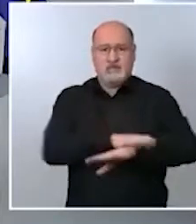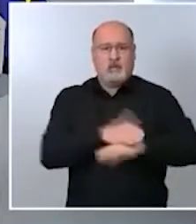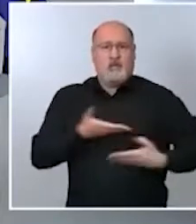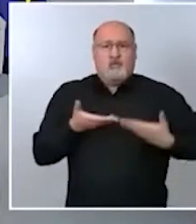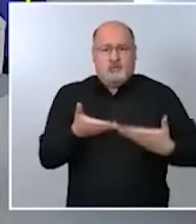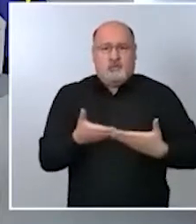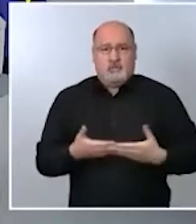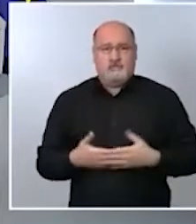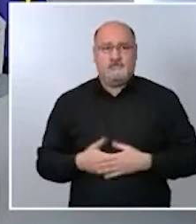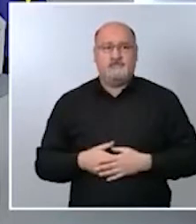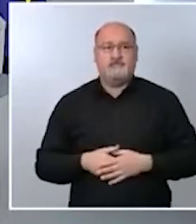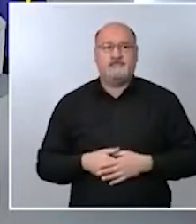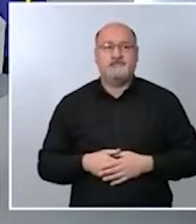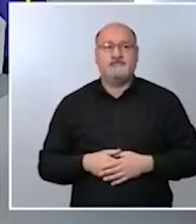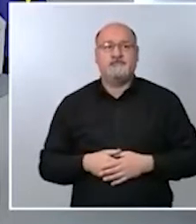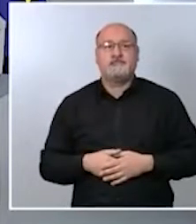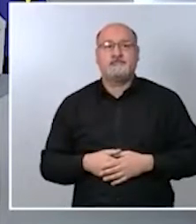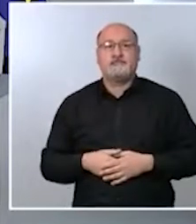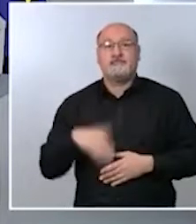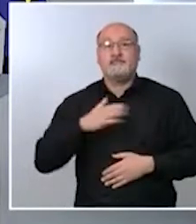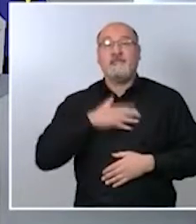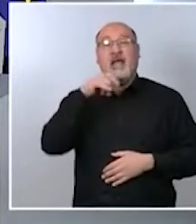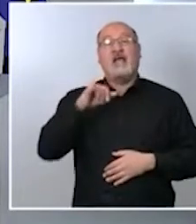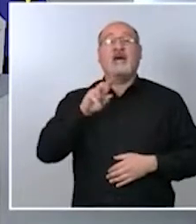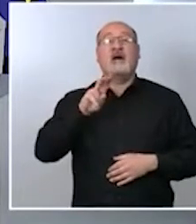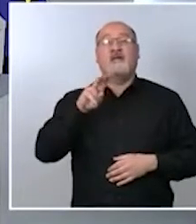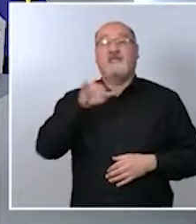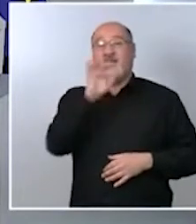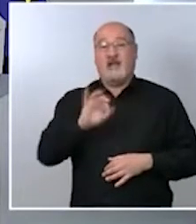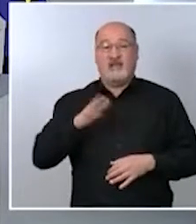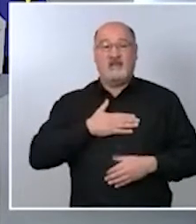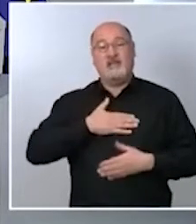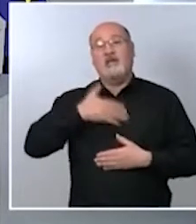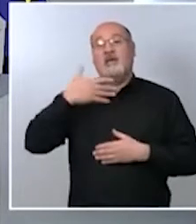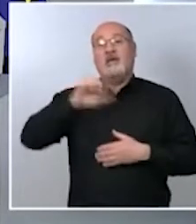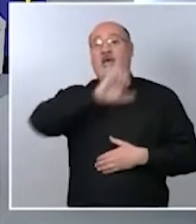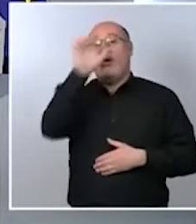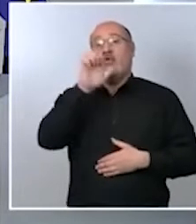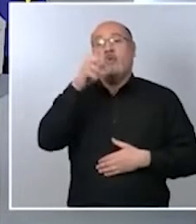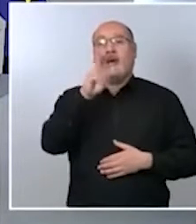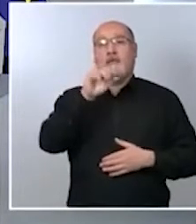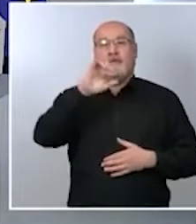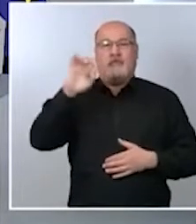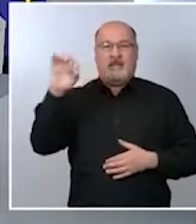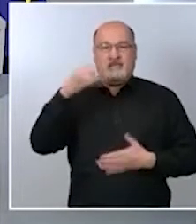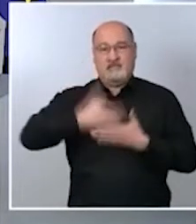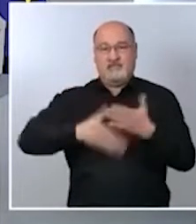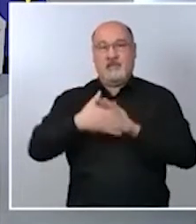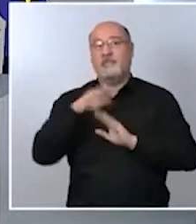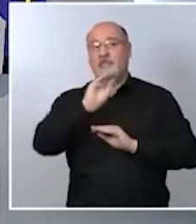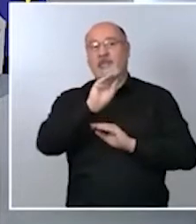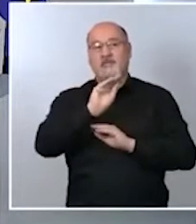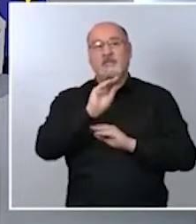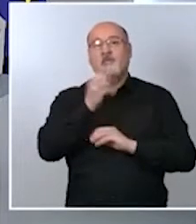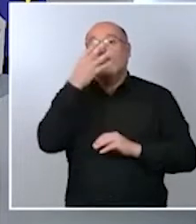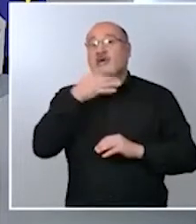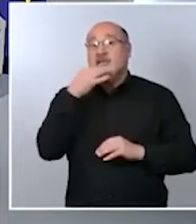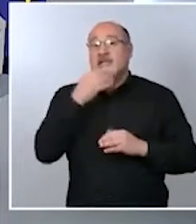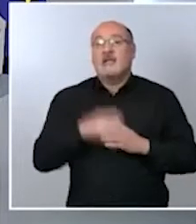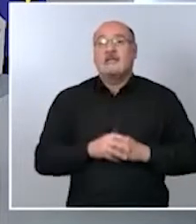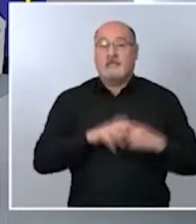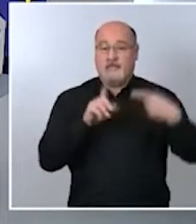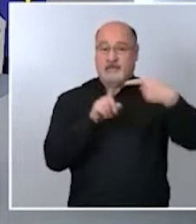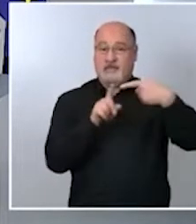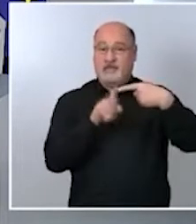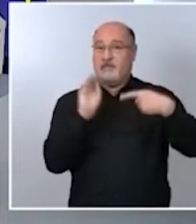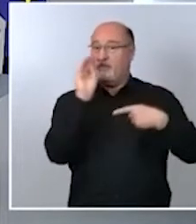Ana Fernández Vila de Europa Press Hola ¿qué tal? Buenas tardes en primer lugar quería preguntarle a